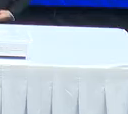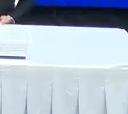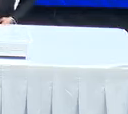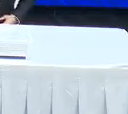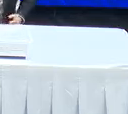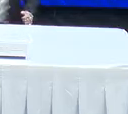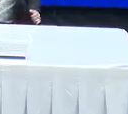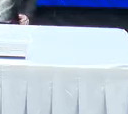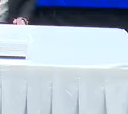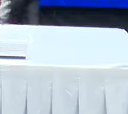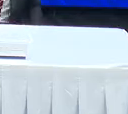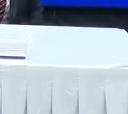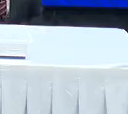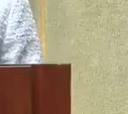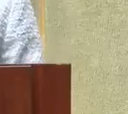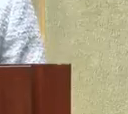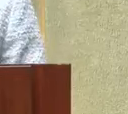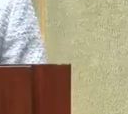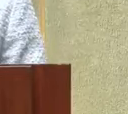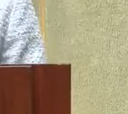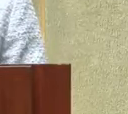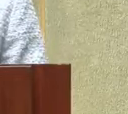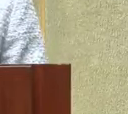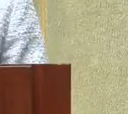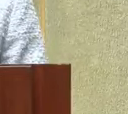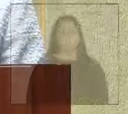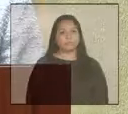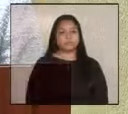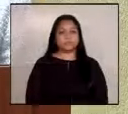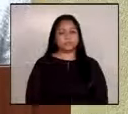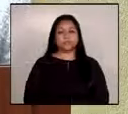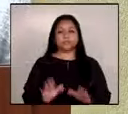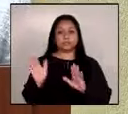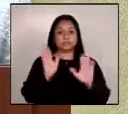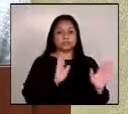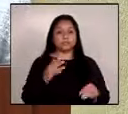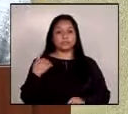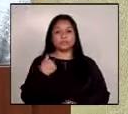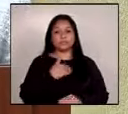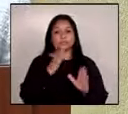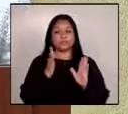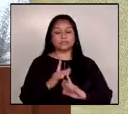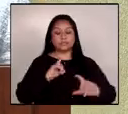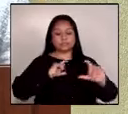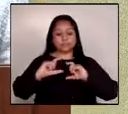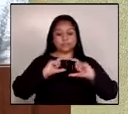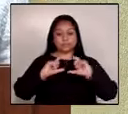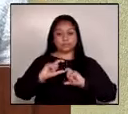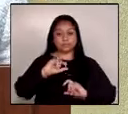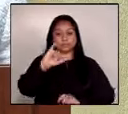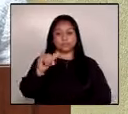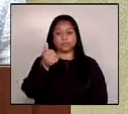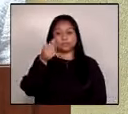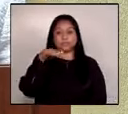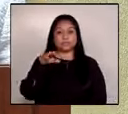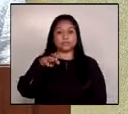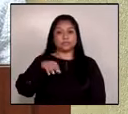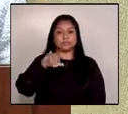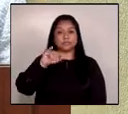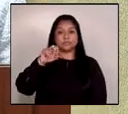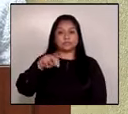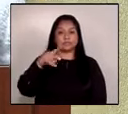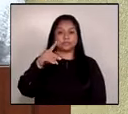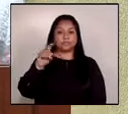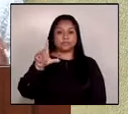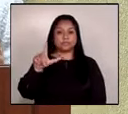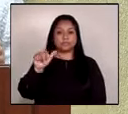muchas gracias en este momento damos la palabra a la ministra de comunicaciones yazmín de la vega quien tiene la presentación de